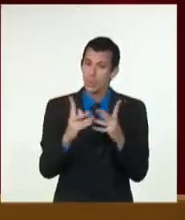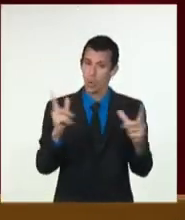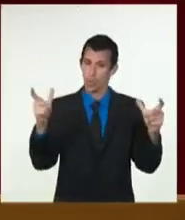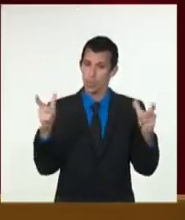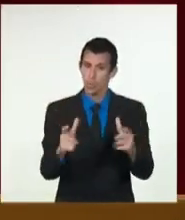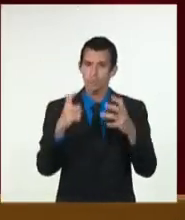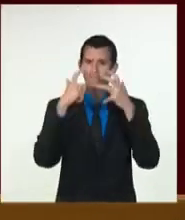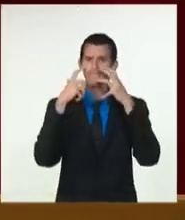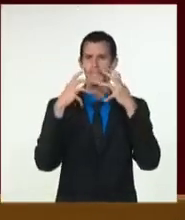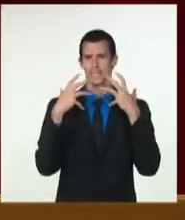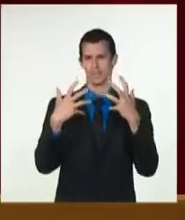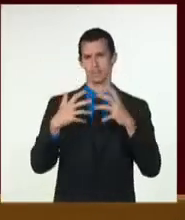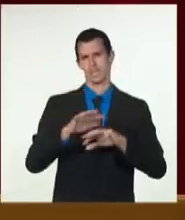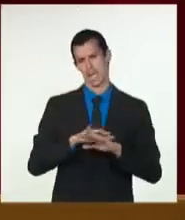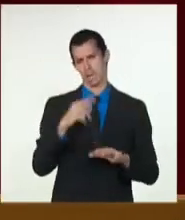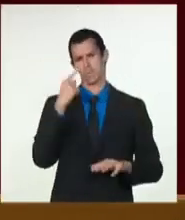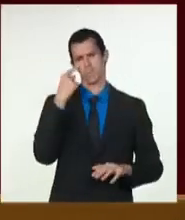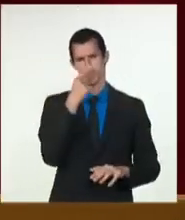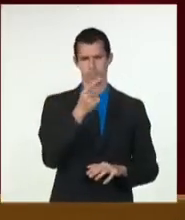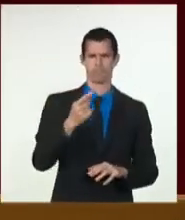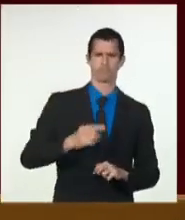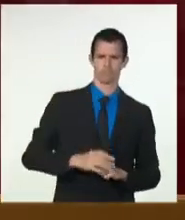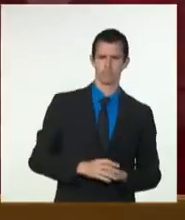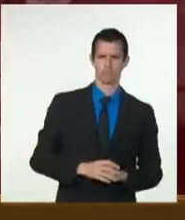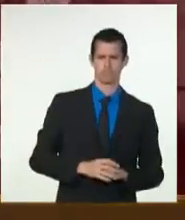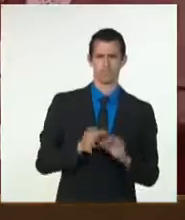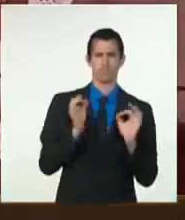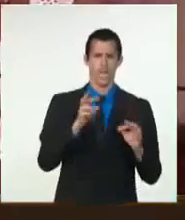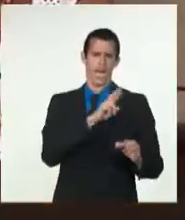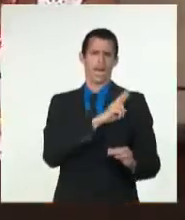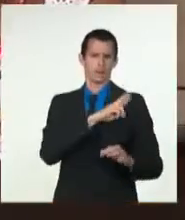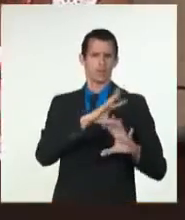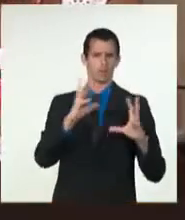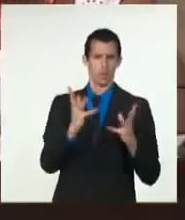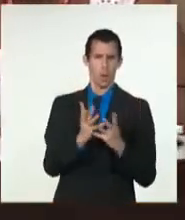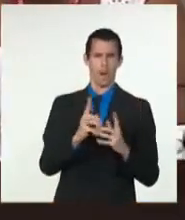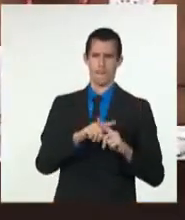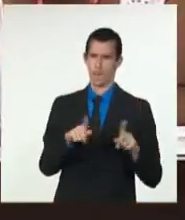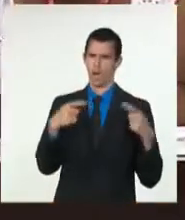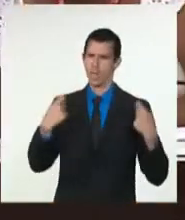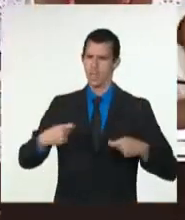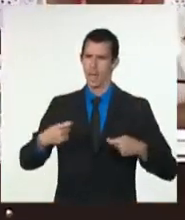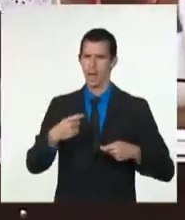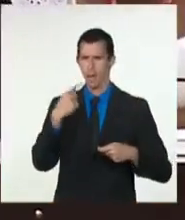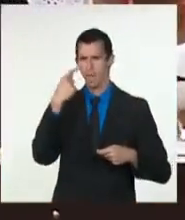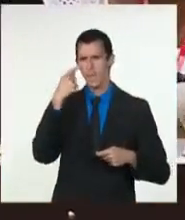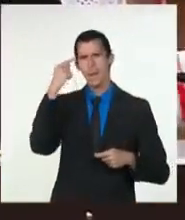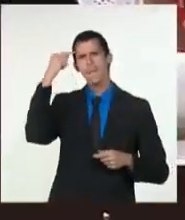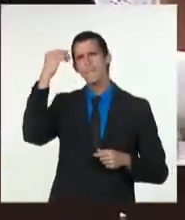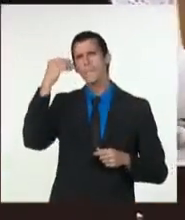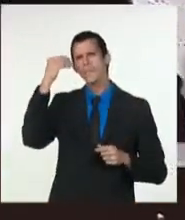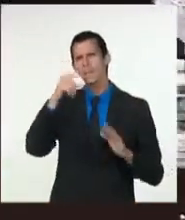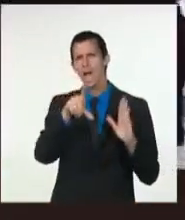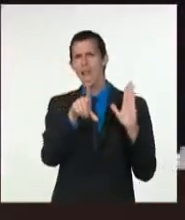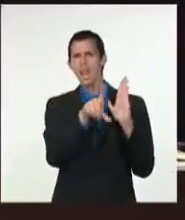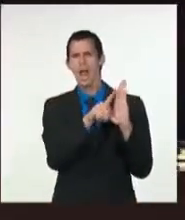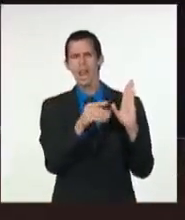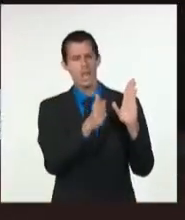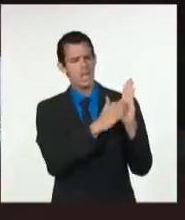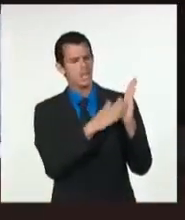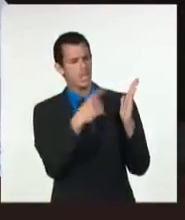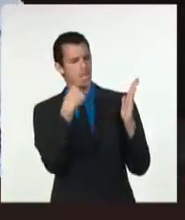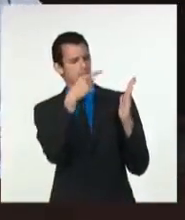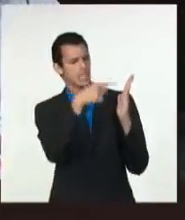importancia de hacer uso de las medidas y resoluciones aprobadas y de aprovechar las opciones que ofrece la autonomía